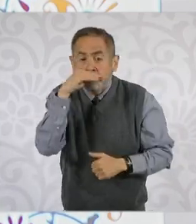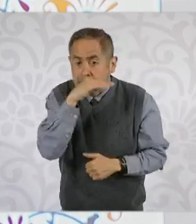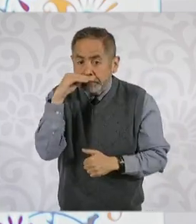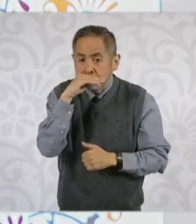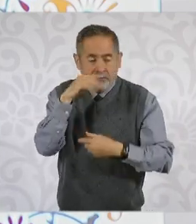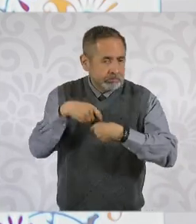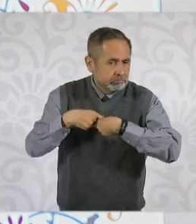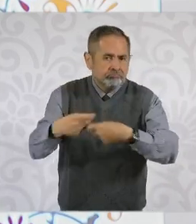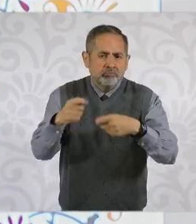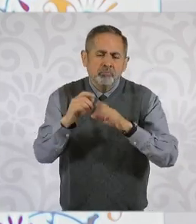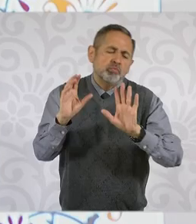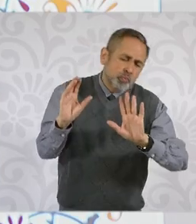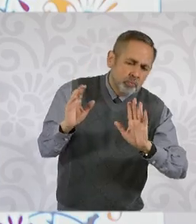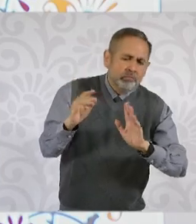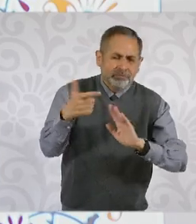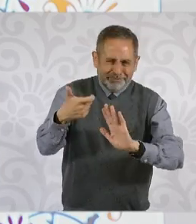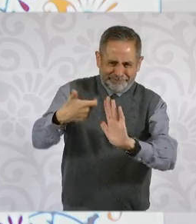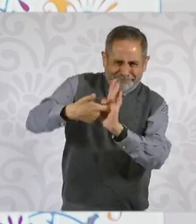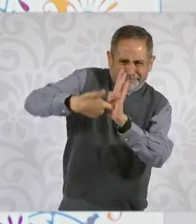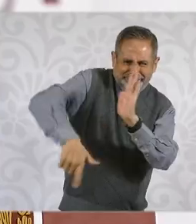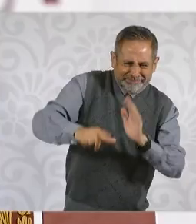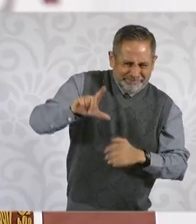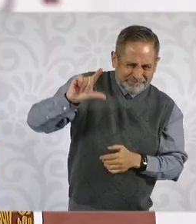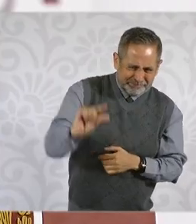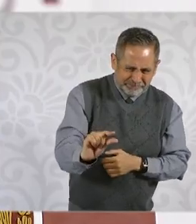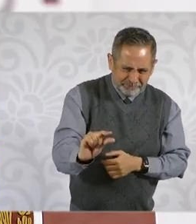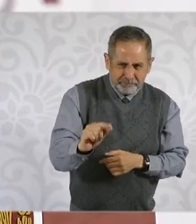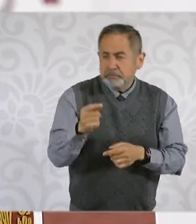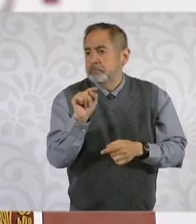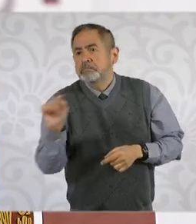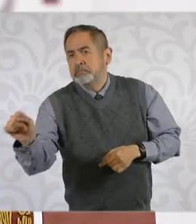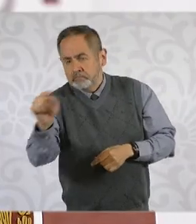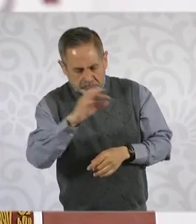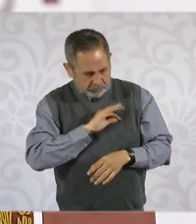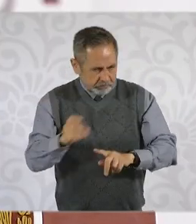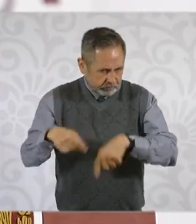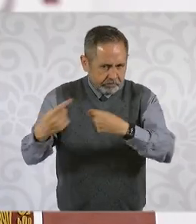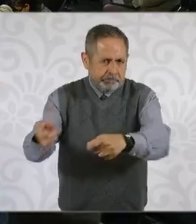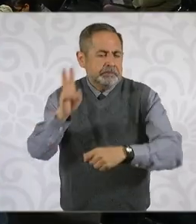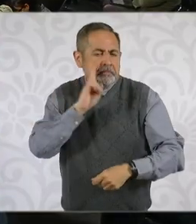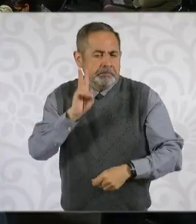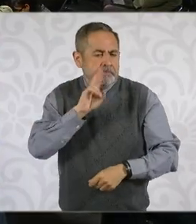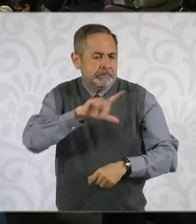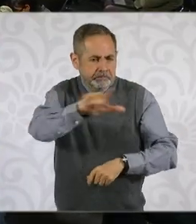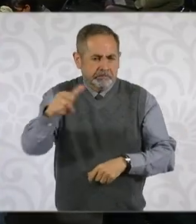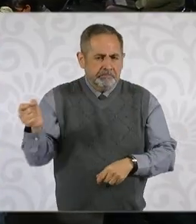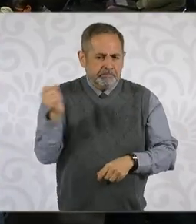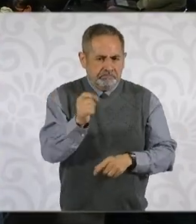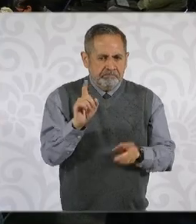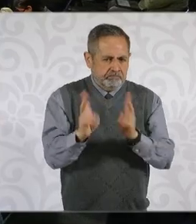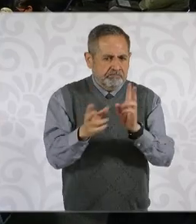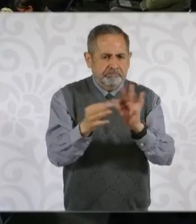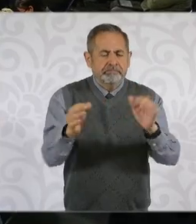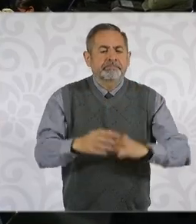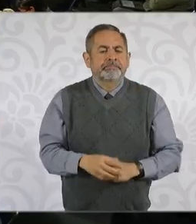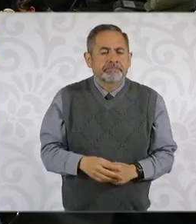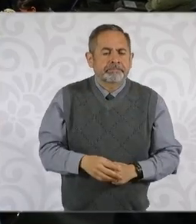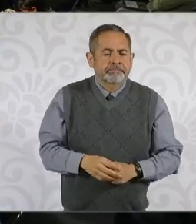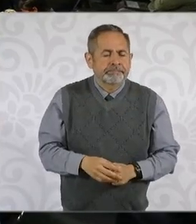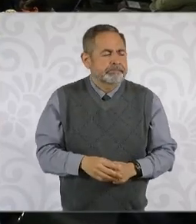con un costo muy bajo a las comunidades que hoy no tienen acceso. Claro, doctora, una pregunta más.